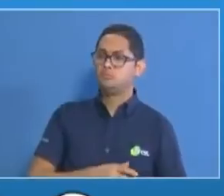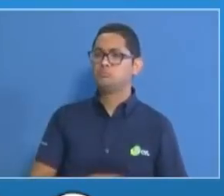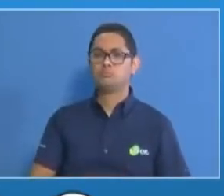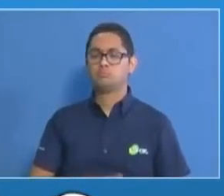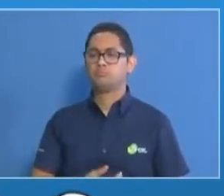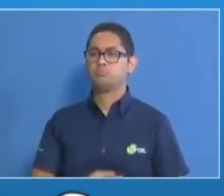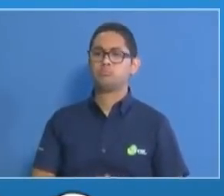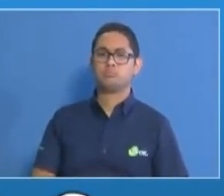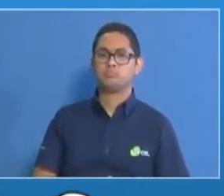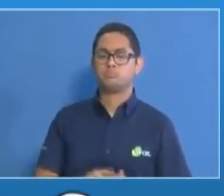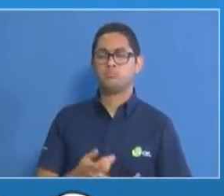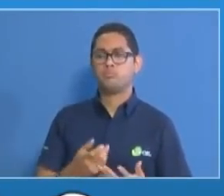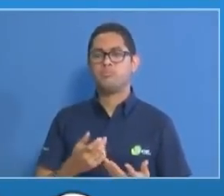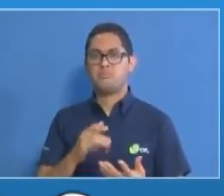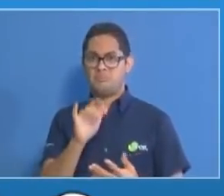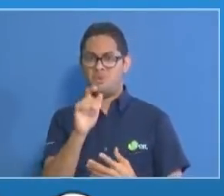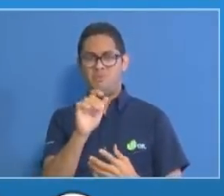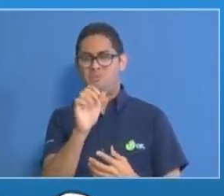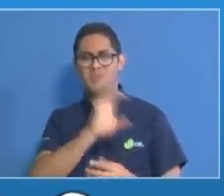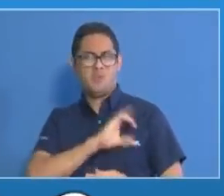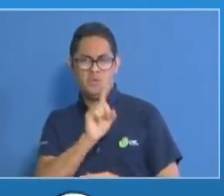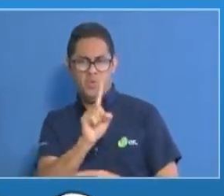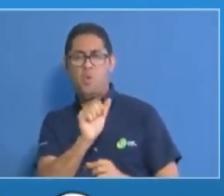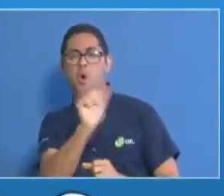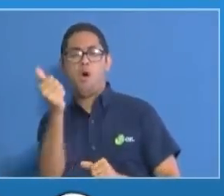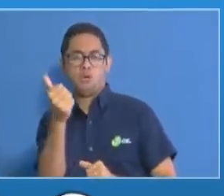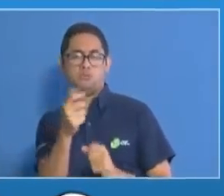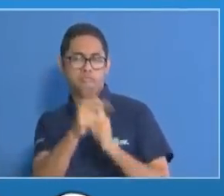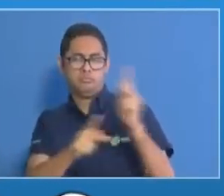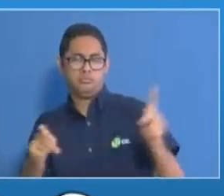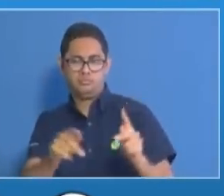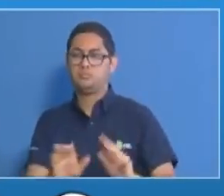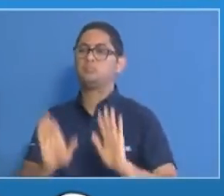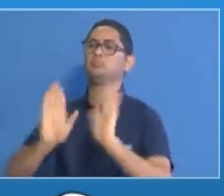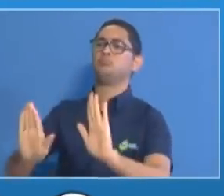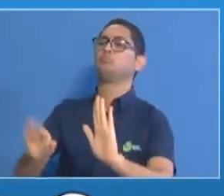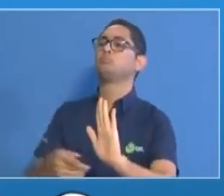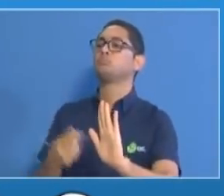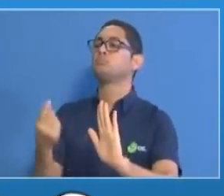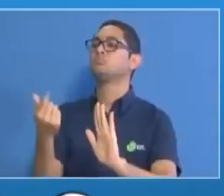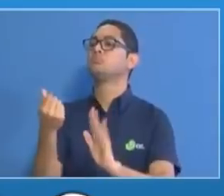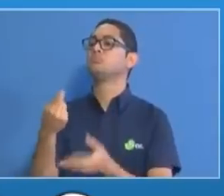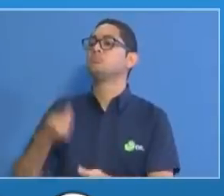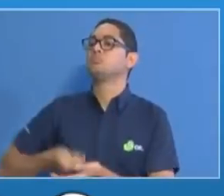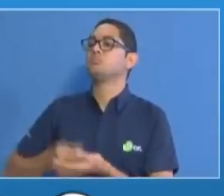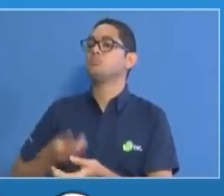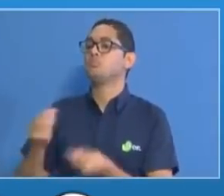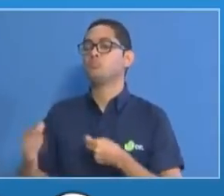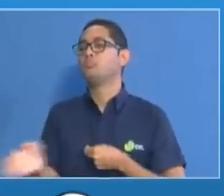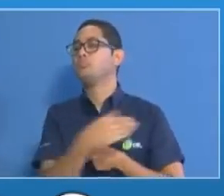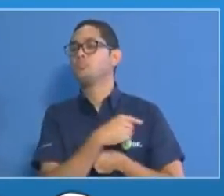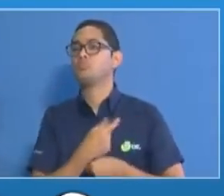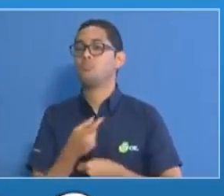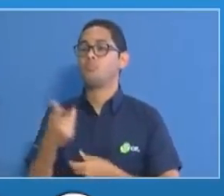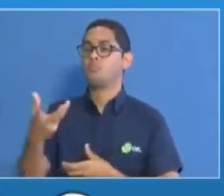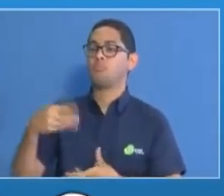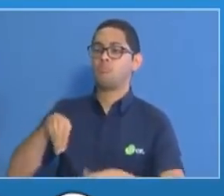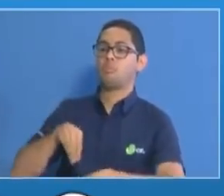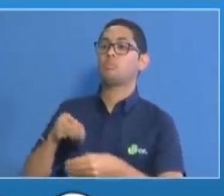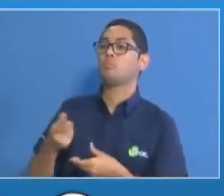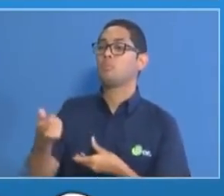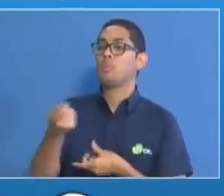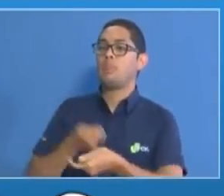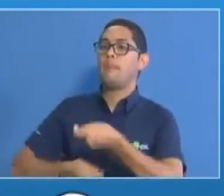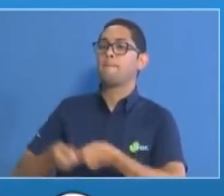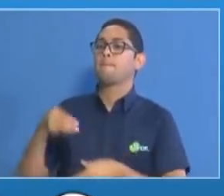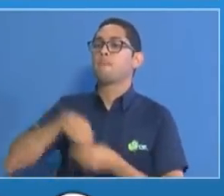que les exigieron dinero incluso le sacaron algo de sus recursos somos conscientes que